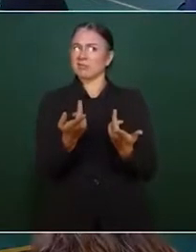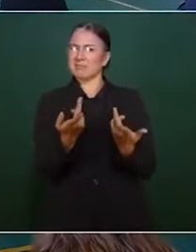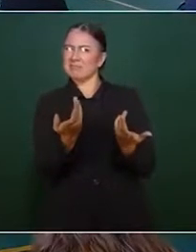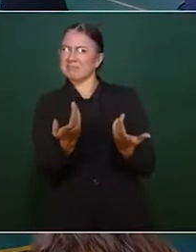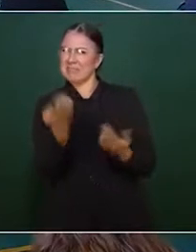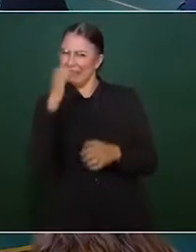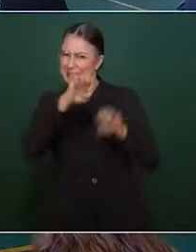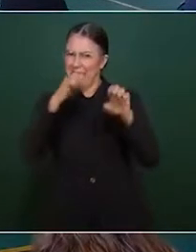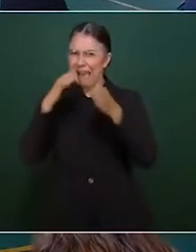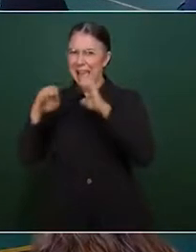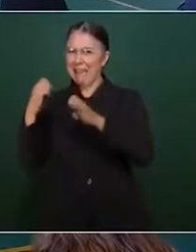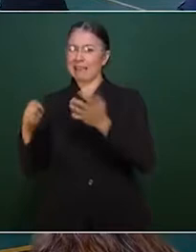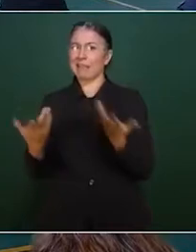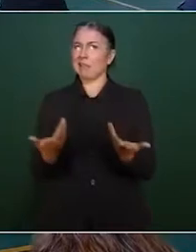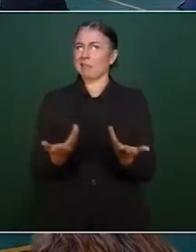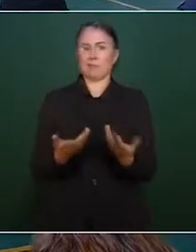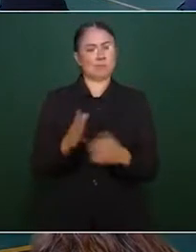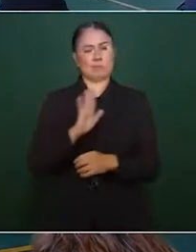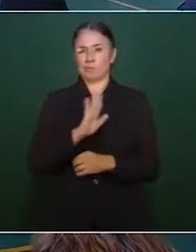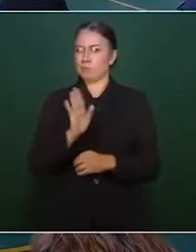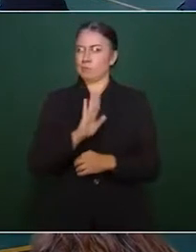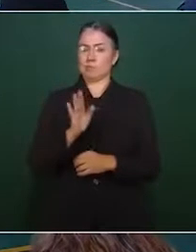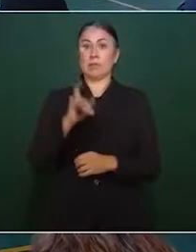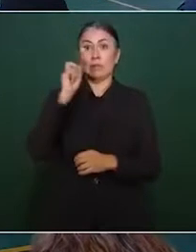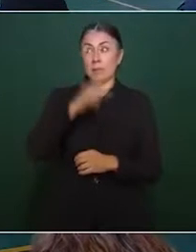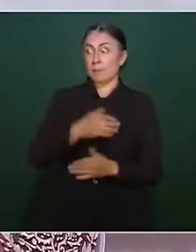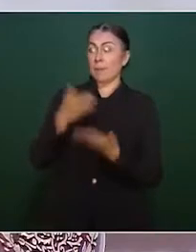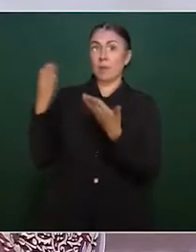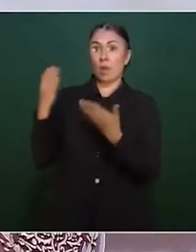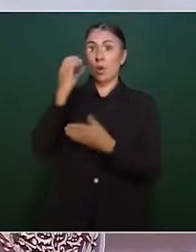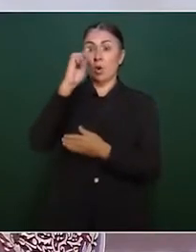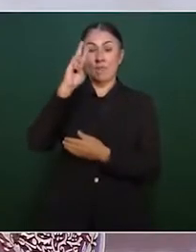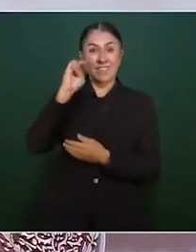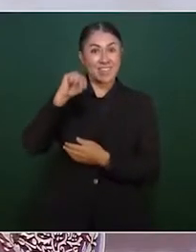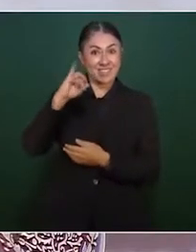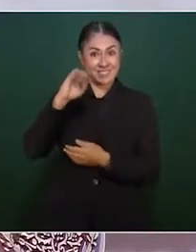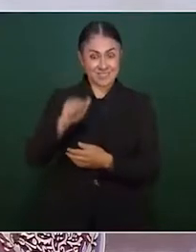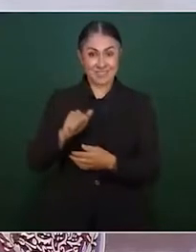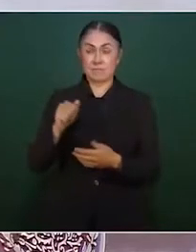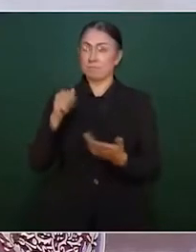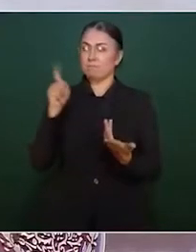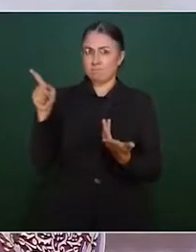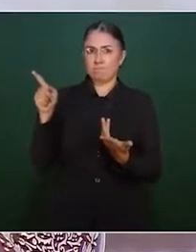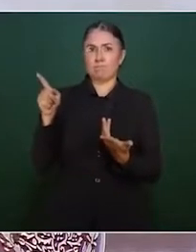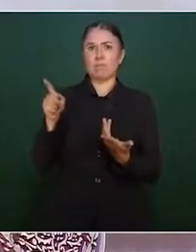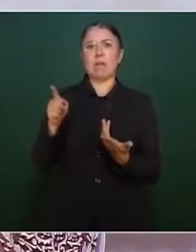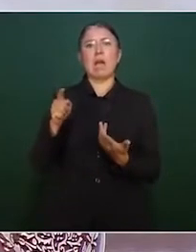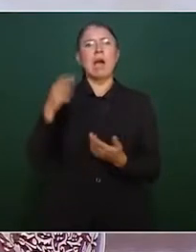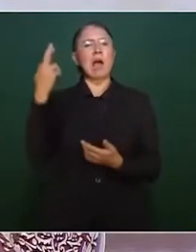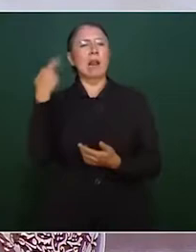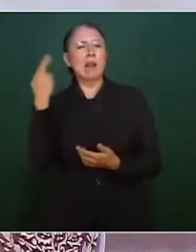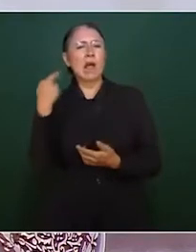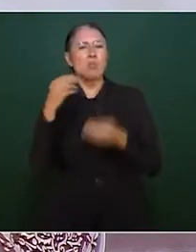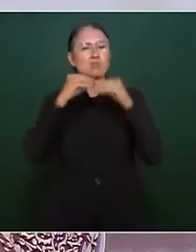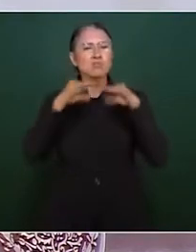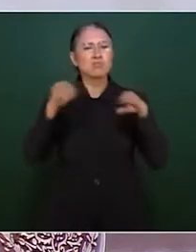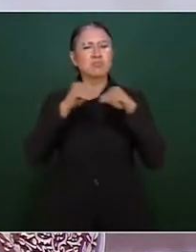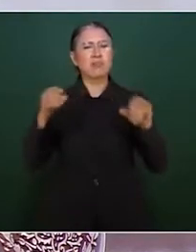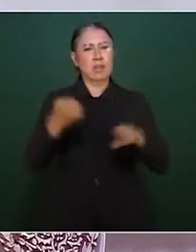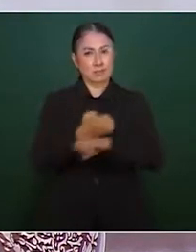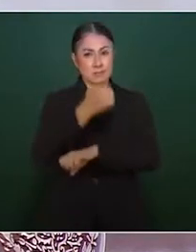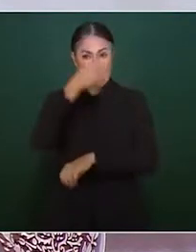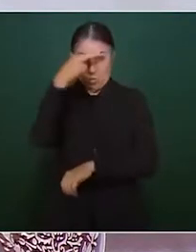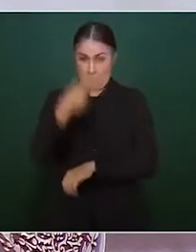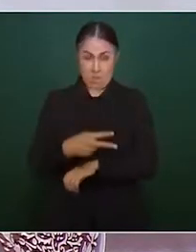Agradecemos además a la iniciativa Infodemia del Sistema Público de Radiodifusión del Estado Mexicano por